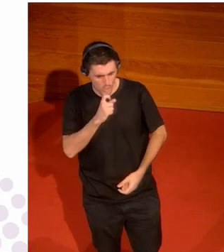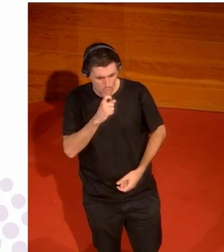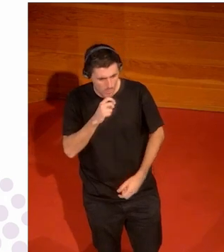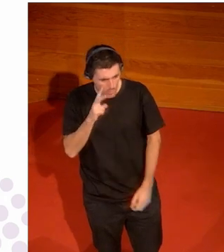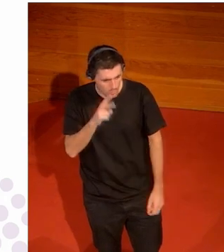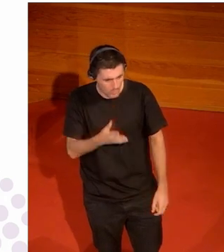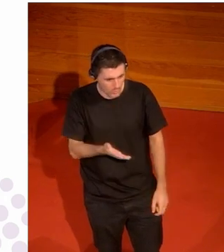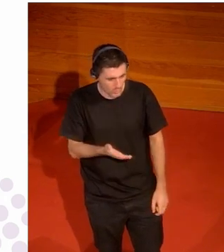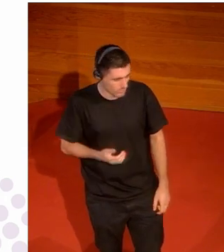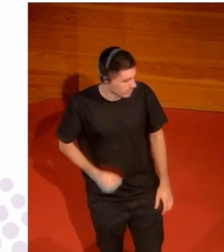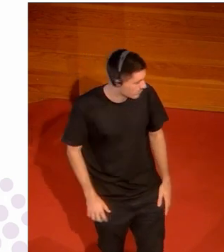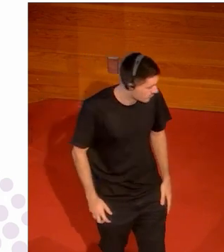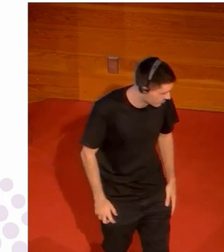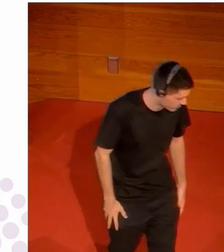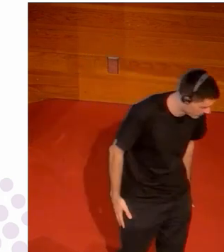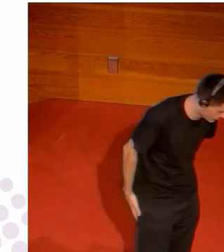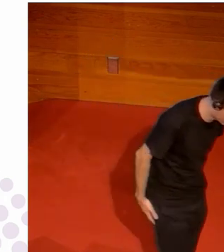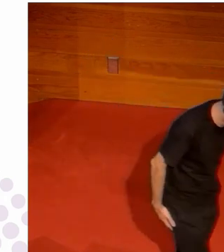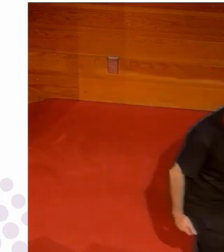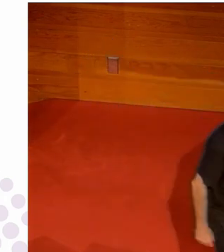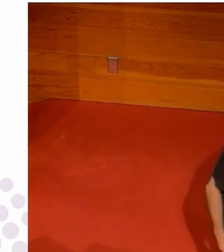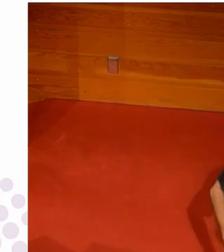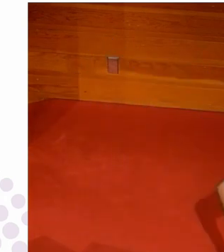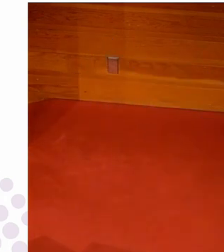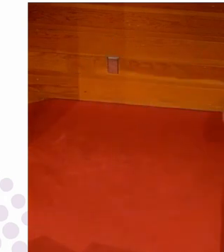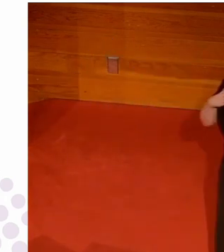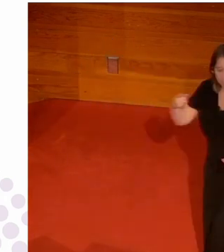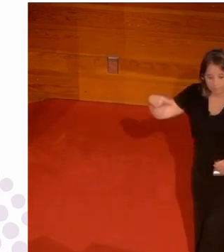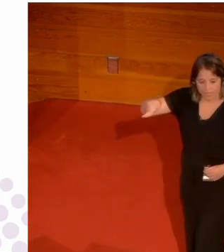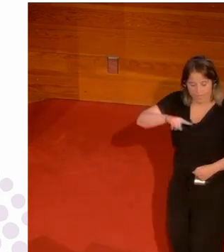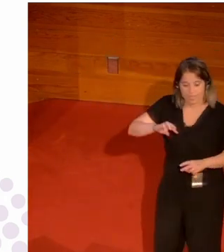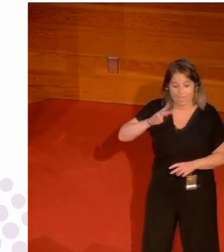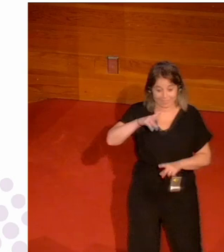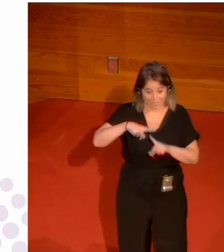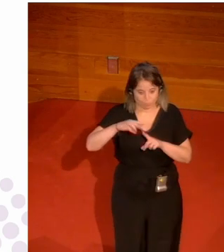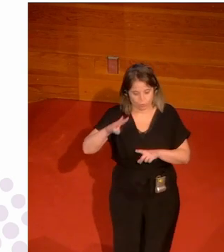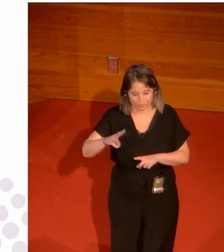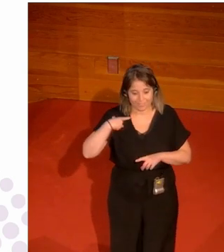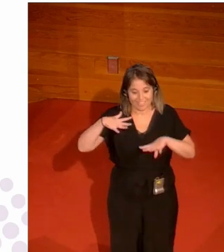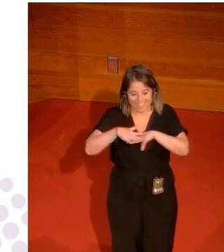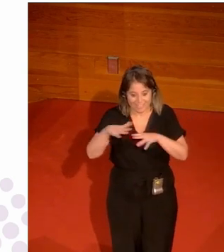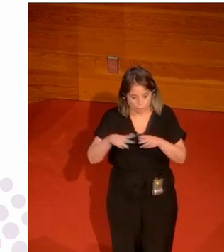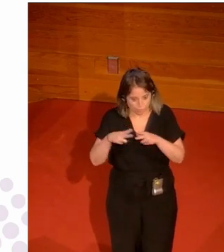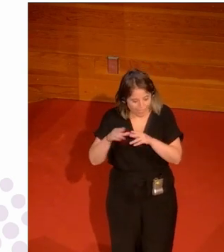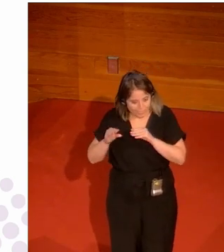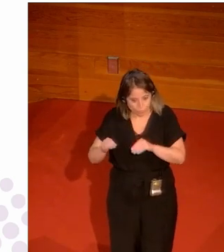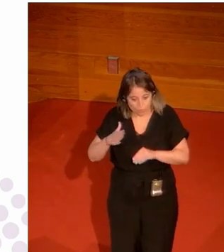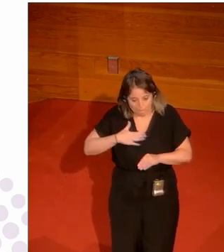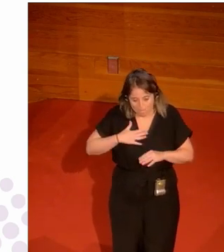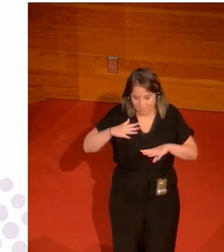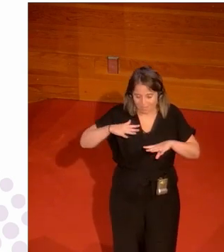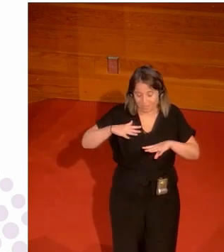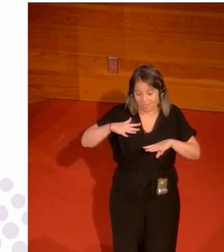alucino mucho también con estas cosas ellas tienen su propio altavoz que son sus redes sociales ya solo falta que en tu casa que es tu red social